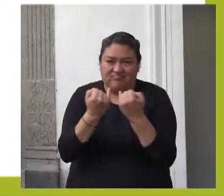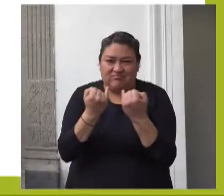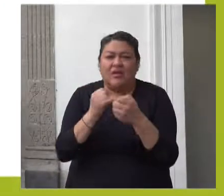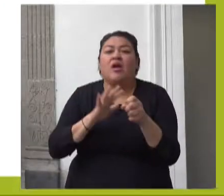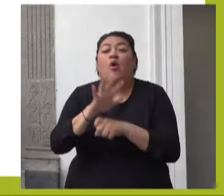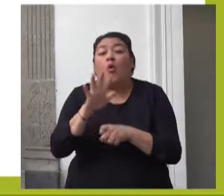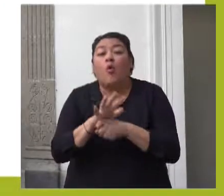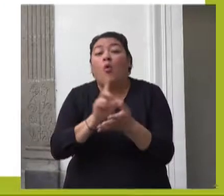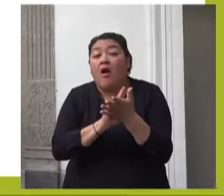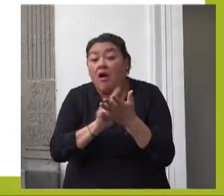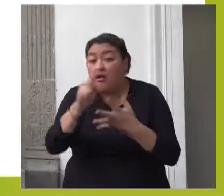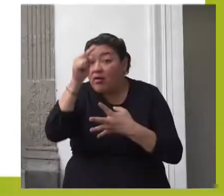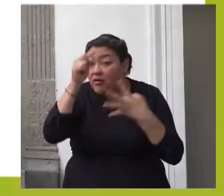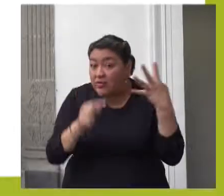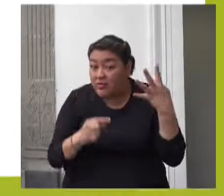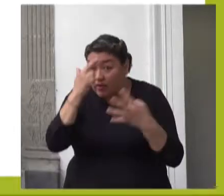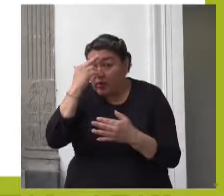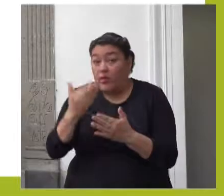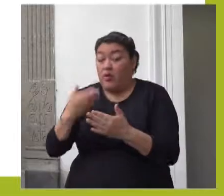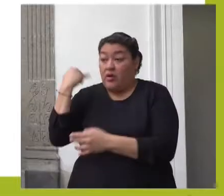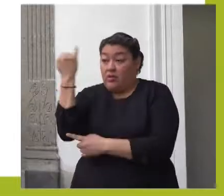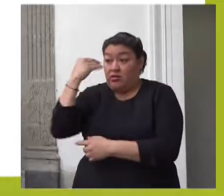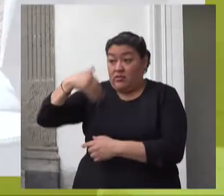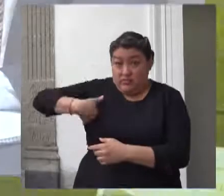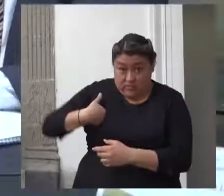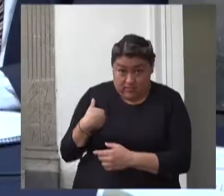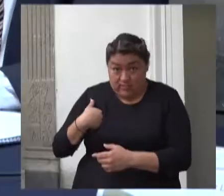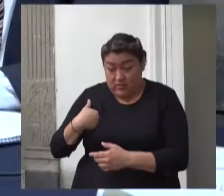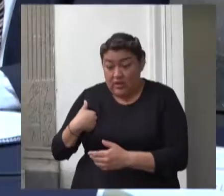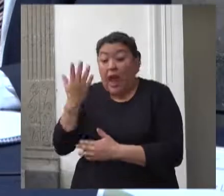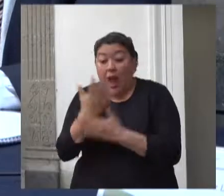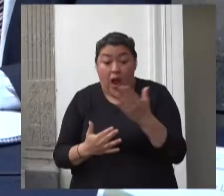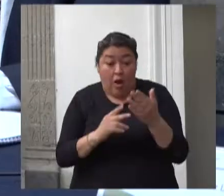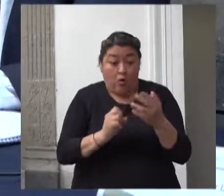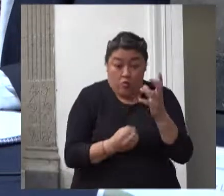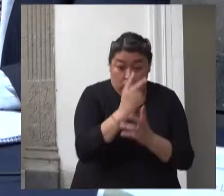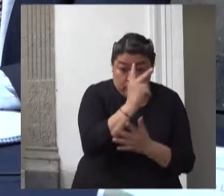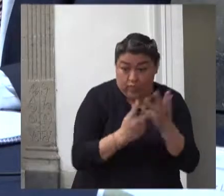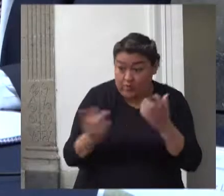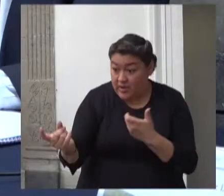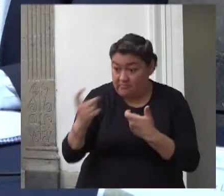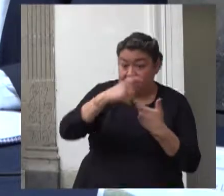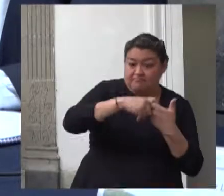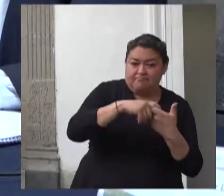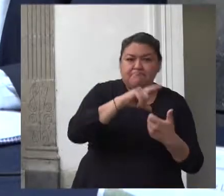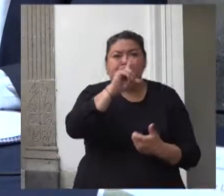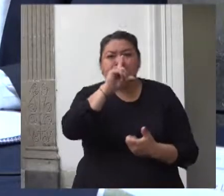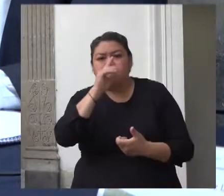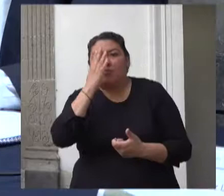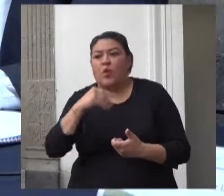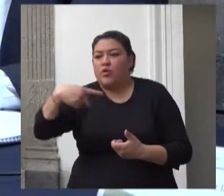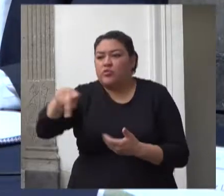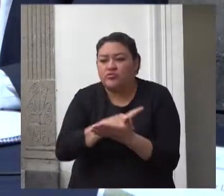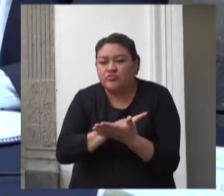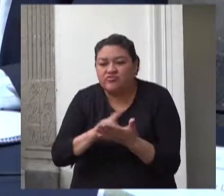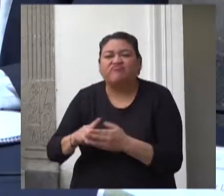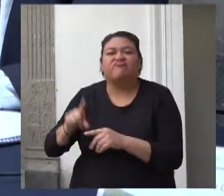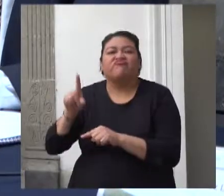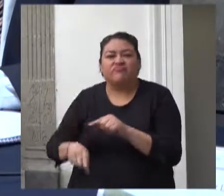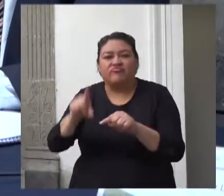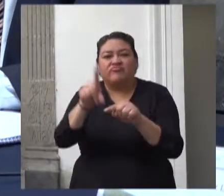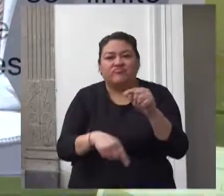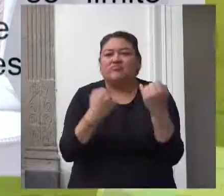del programa de estancias infantiles de todas y todos los usuarios y